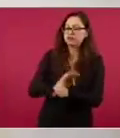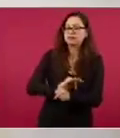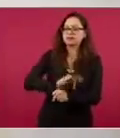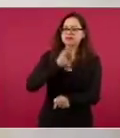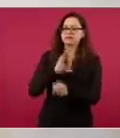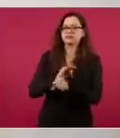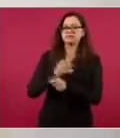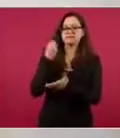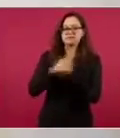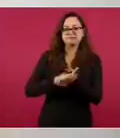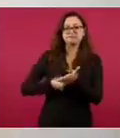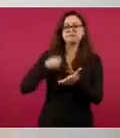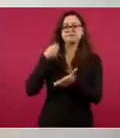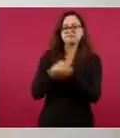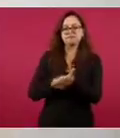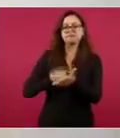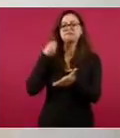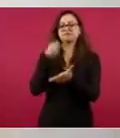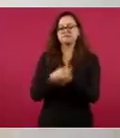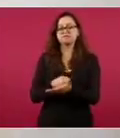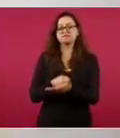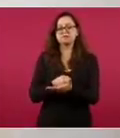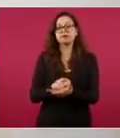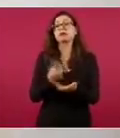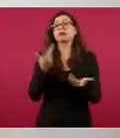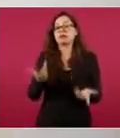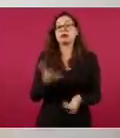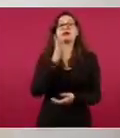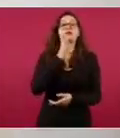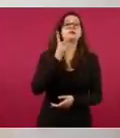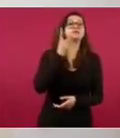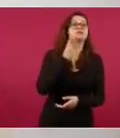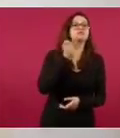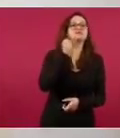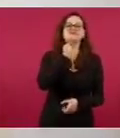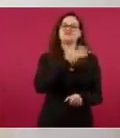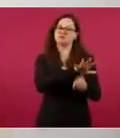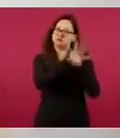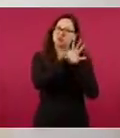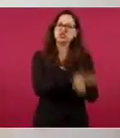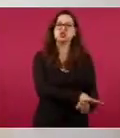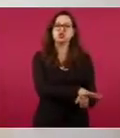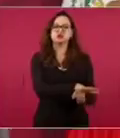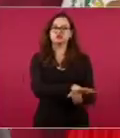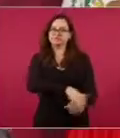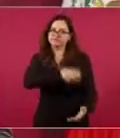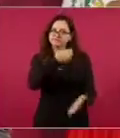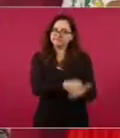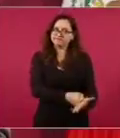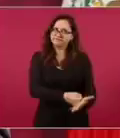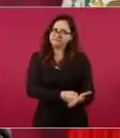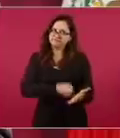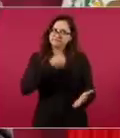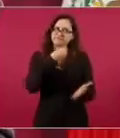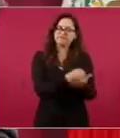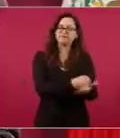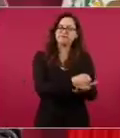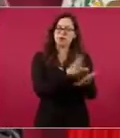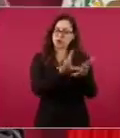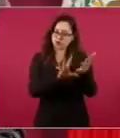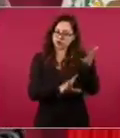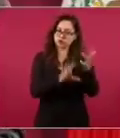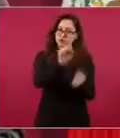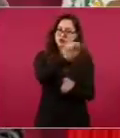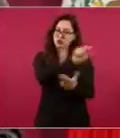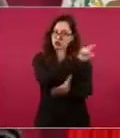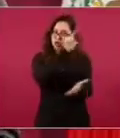para que quede